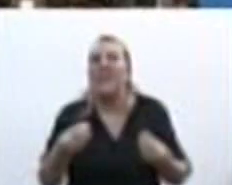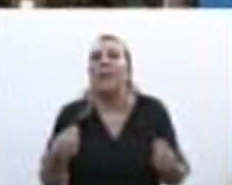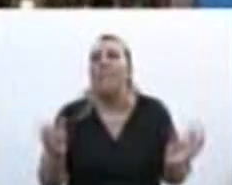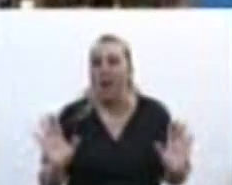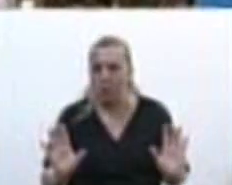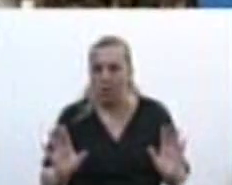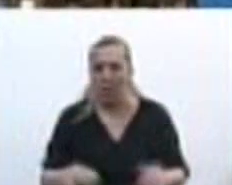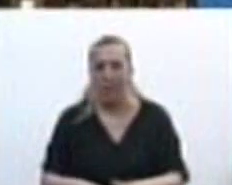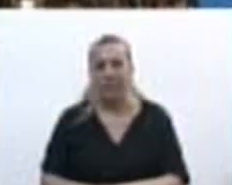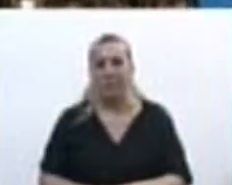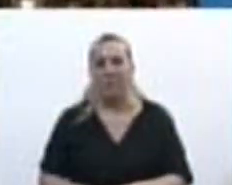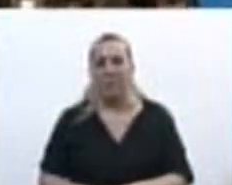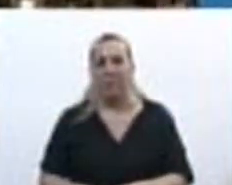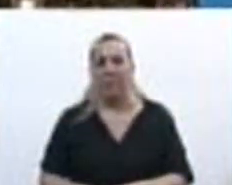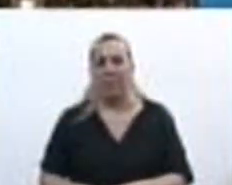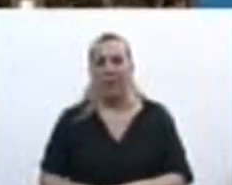ahora así como digo